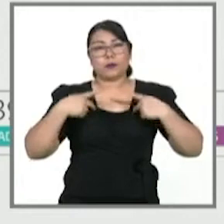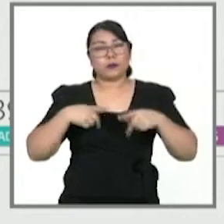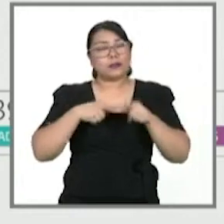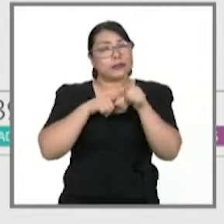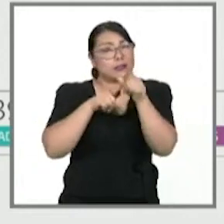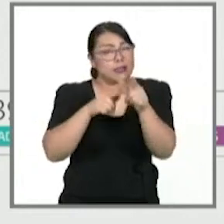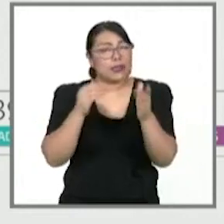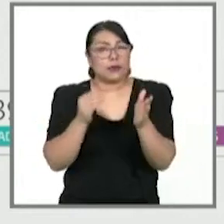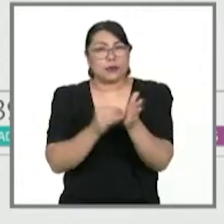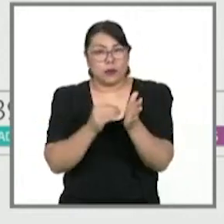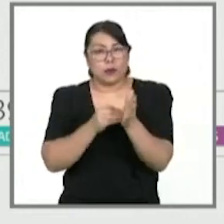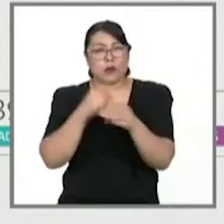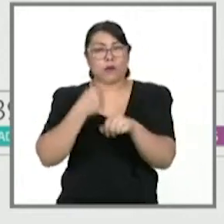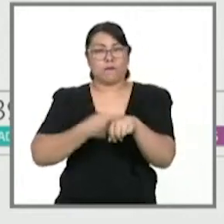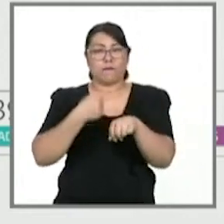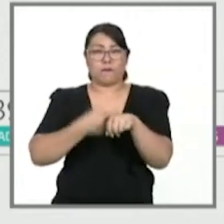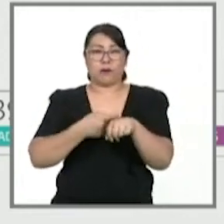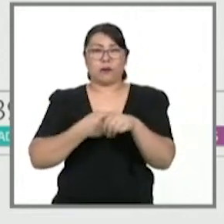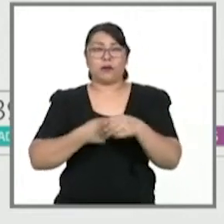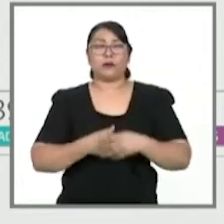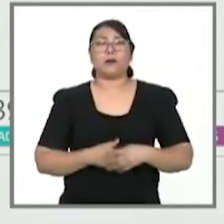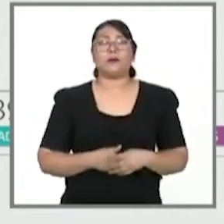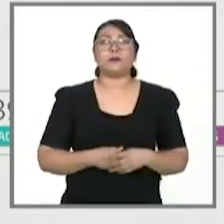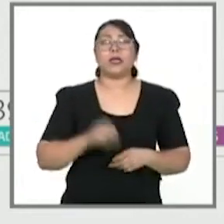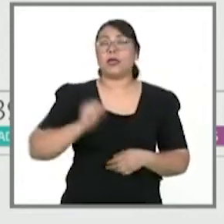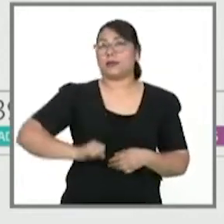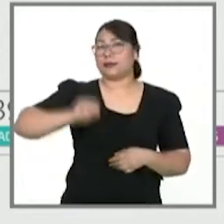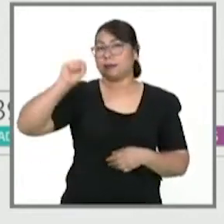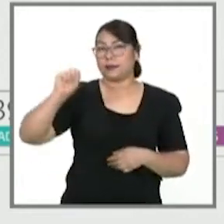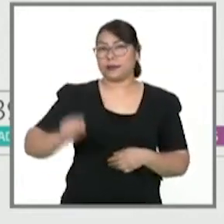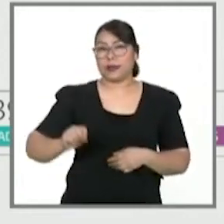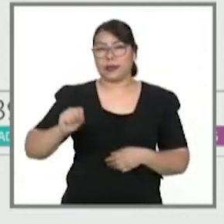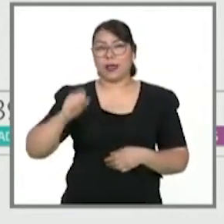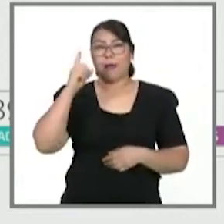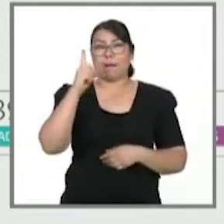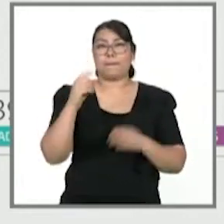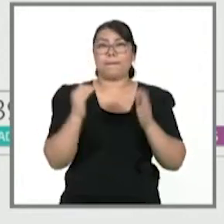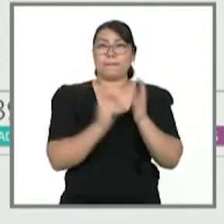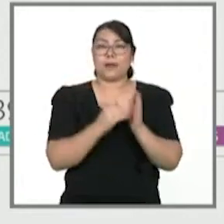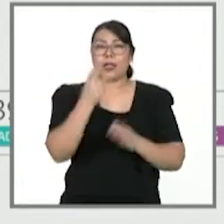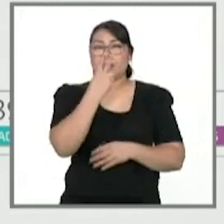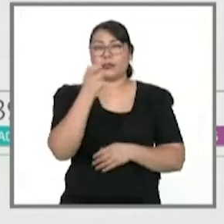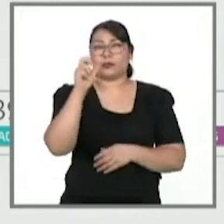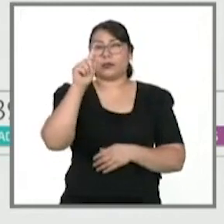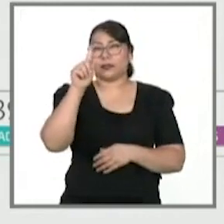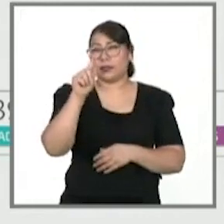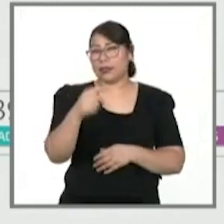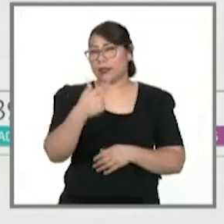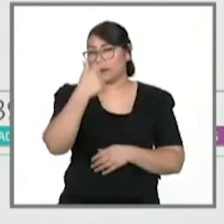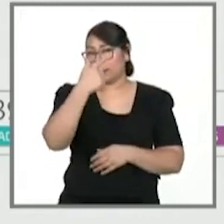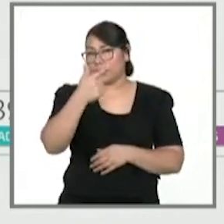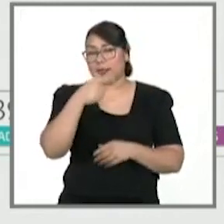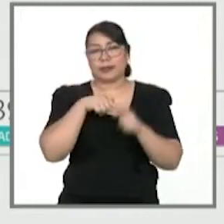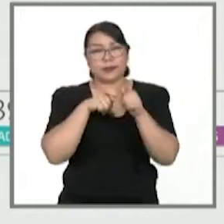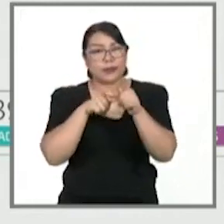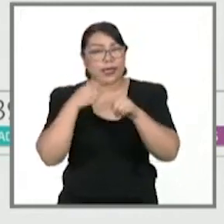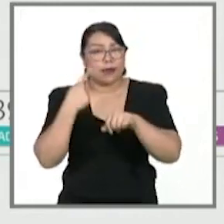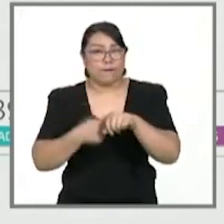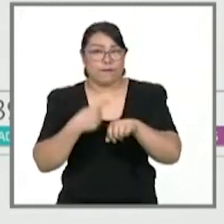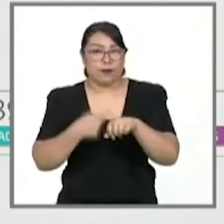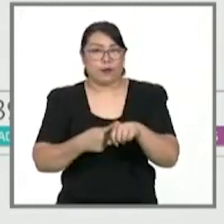activos. En la jurisdicción sanitaria número 6, Sierra, tenemos 1.377 casos confirmados,